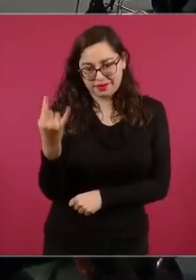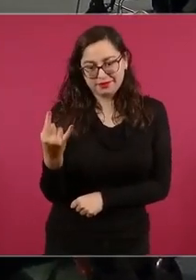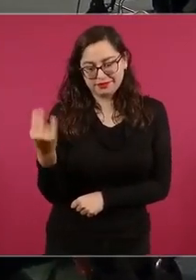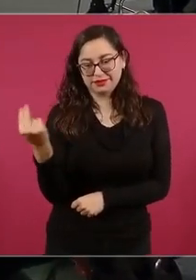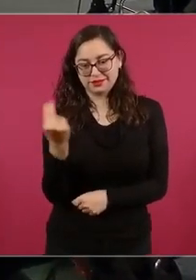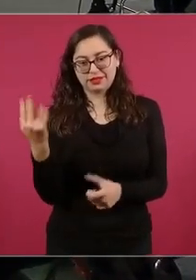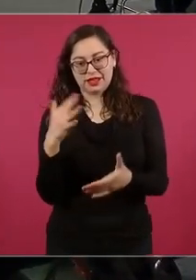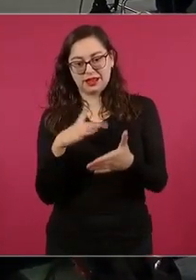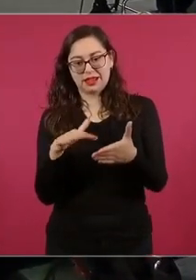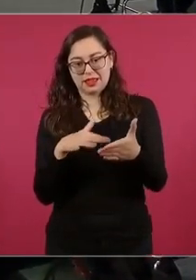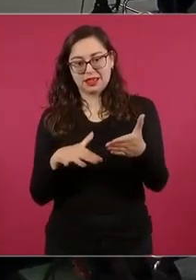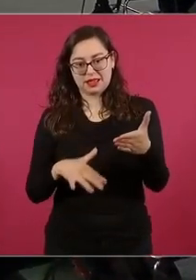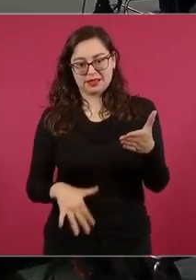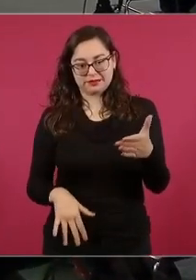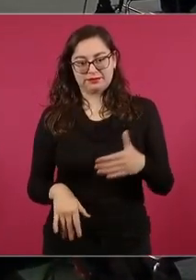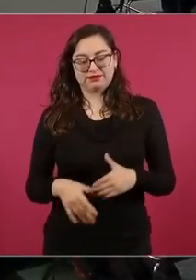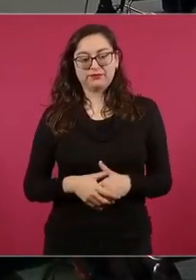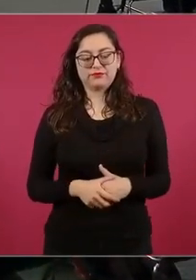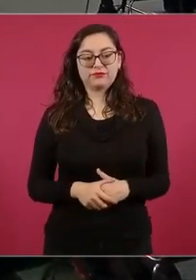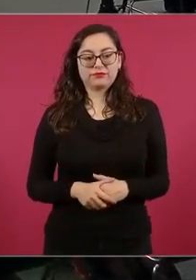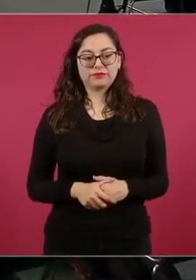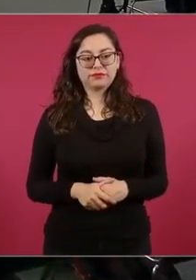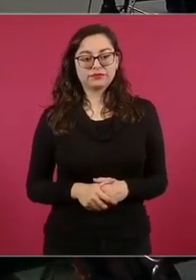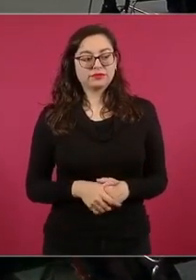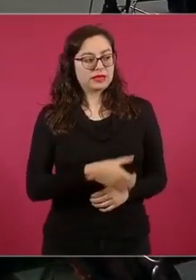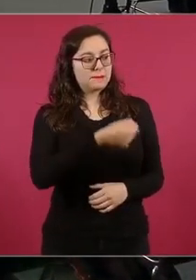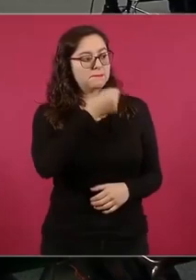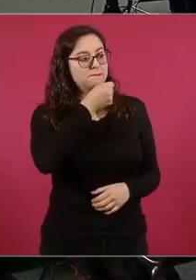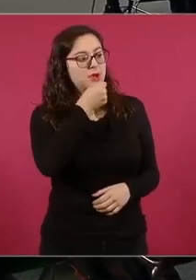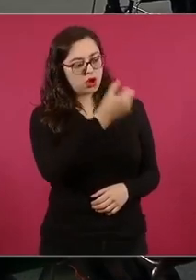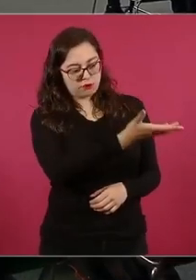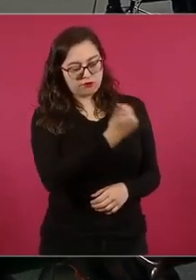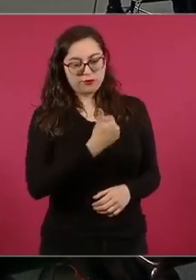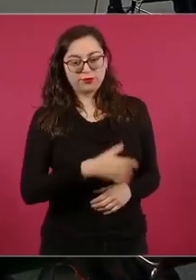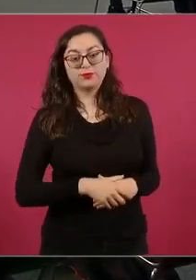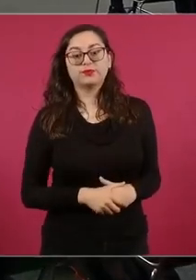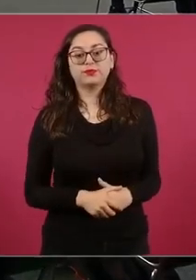A ver si me prestas un...